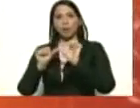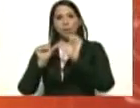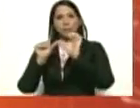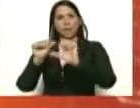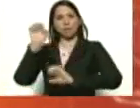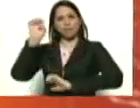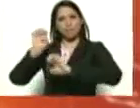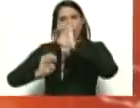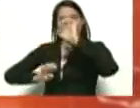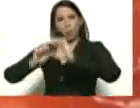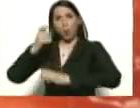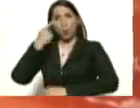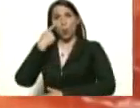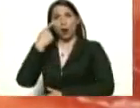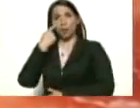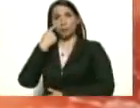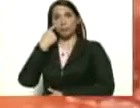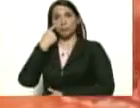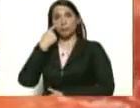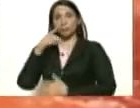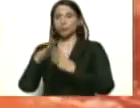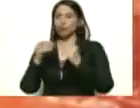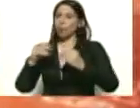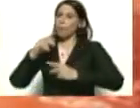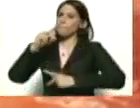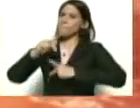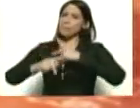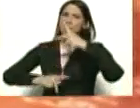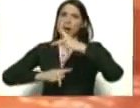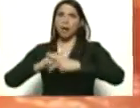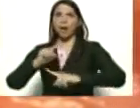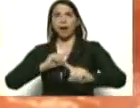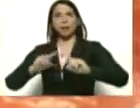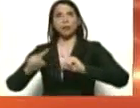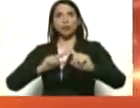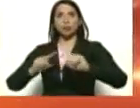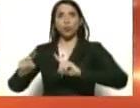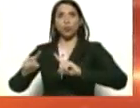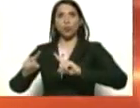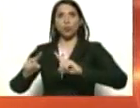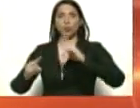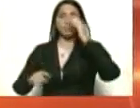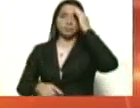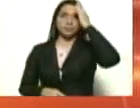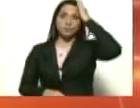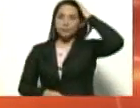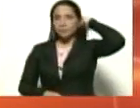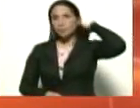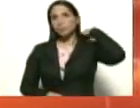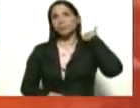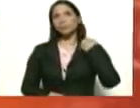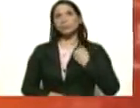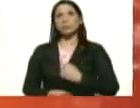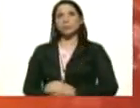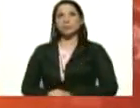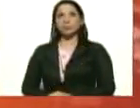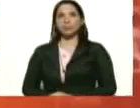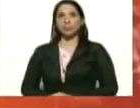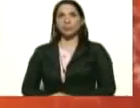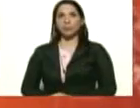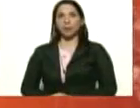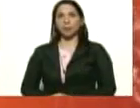todos los planes, la acción, la situación, los resultados de